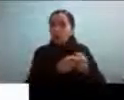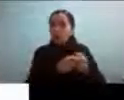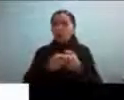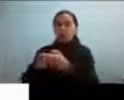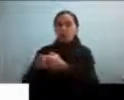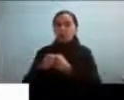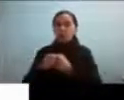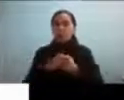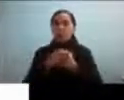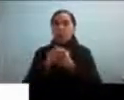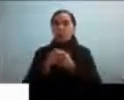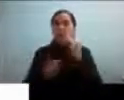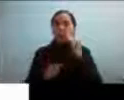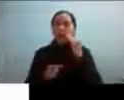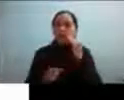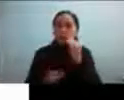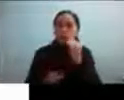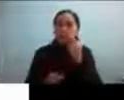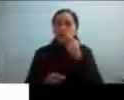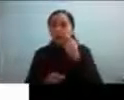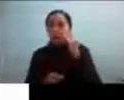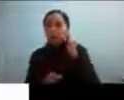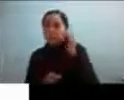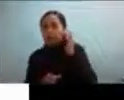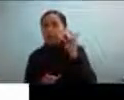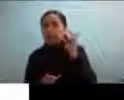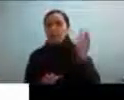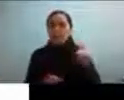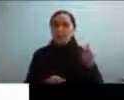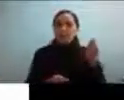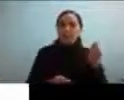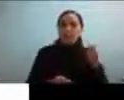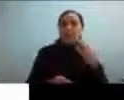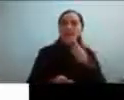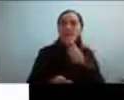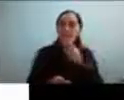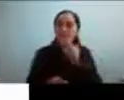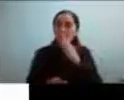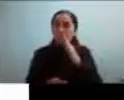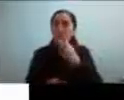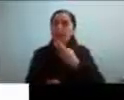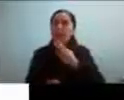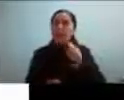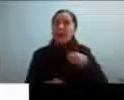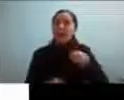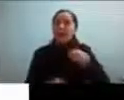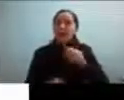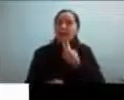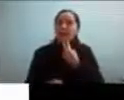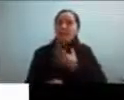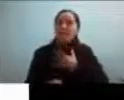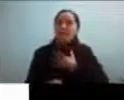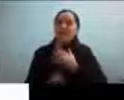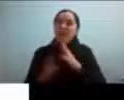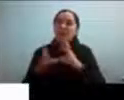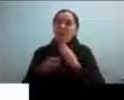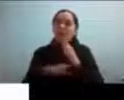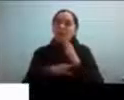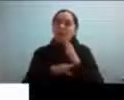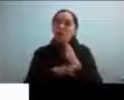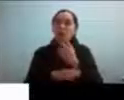y sus padres y así voy a mejorar la calidad de vida familiar y con esta idea me vine a Inglaterra a buscar